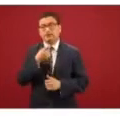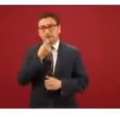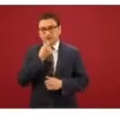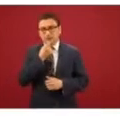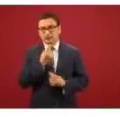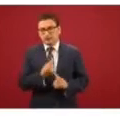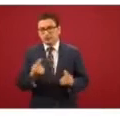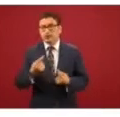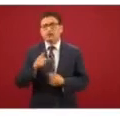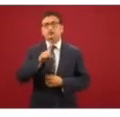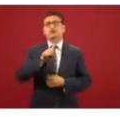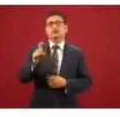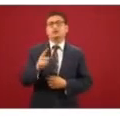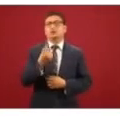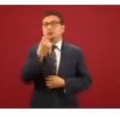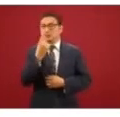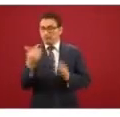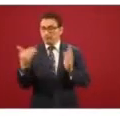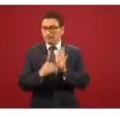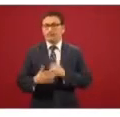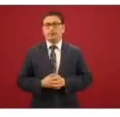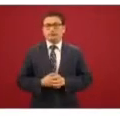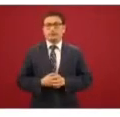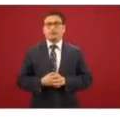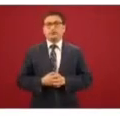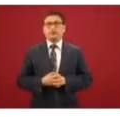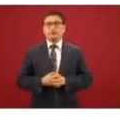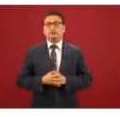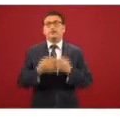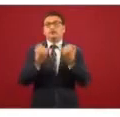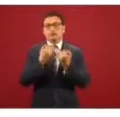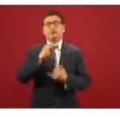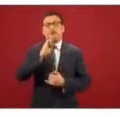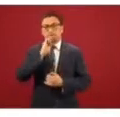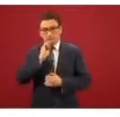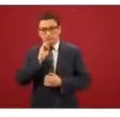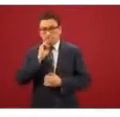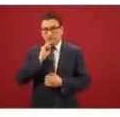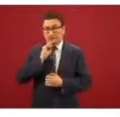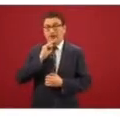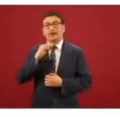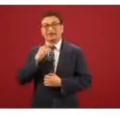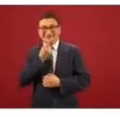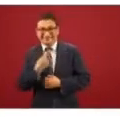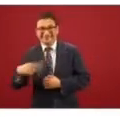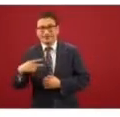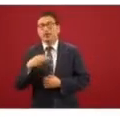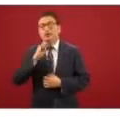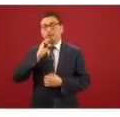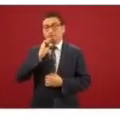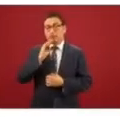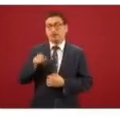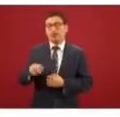101 mil y en el caso de las mamás de estas niñas y de